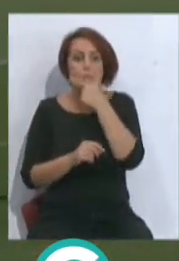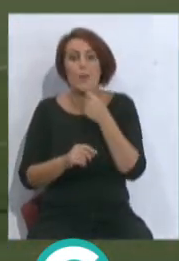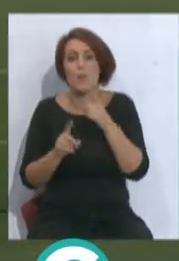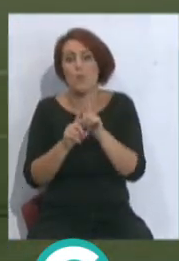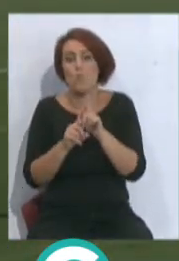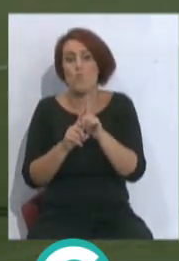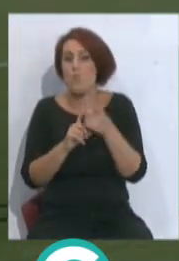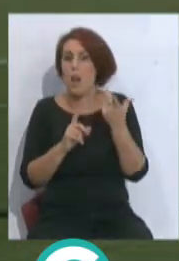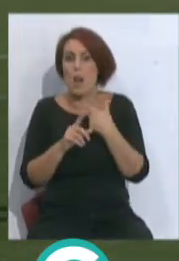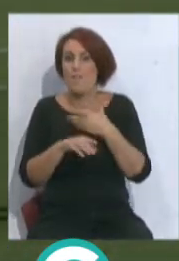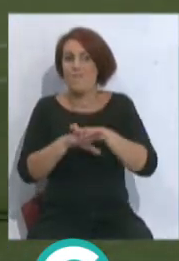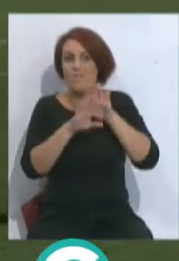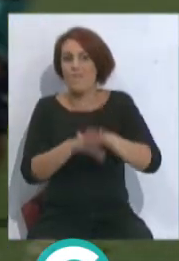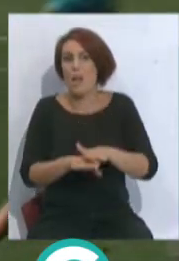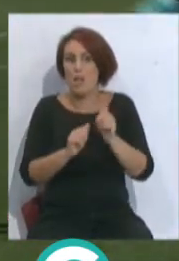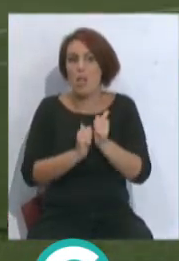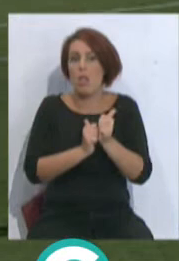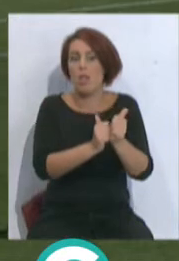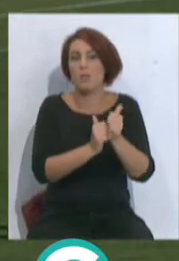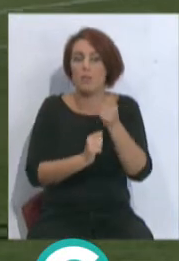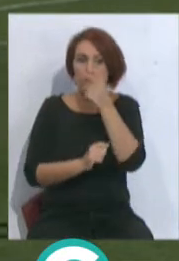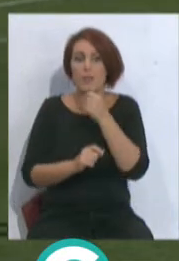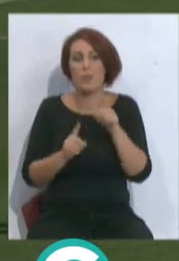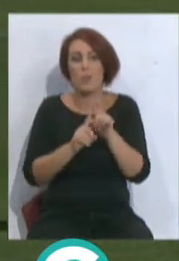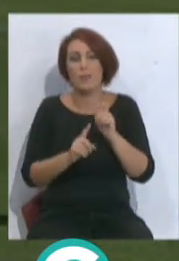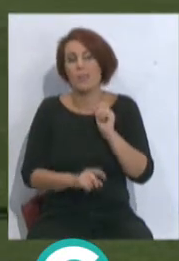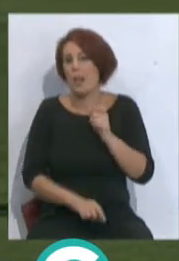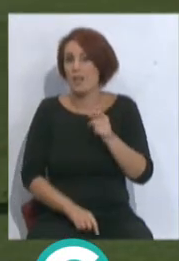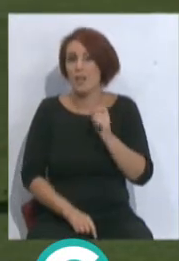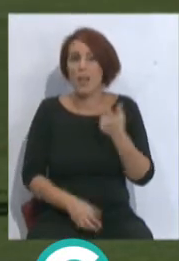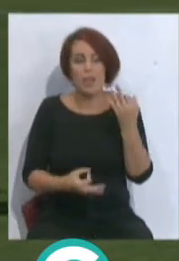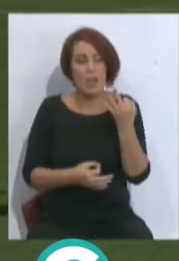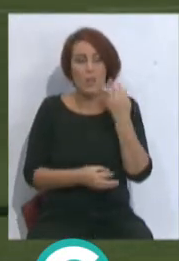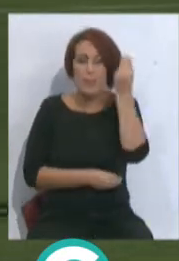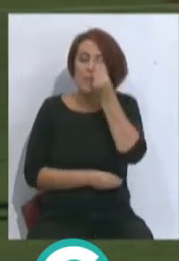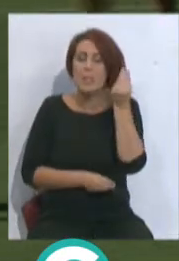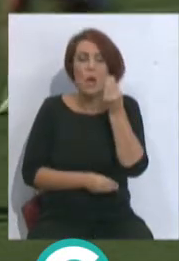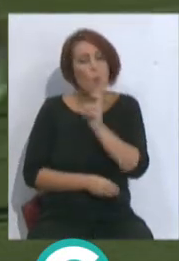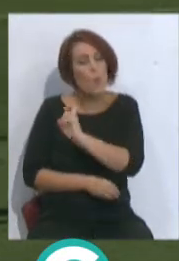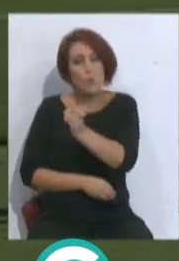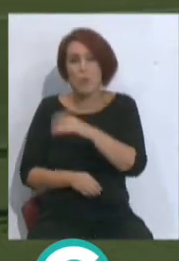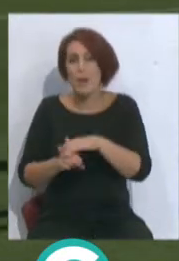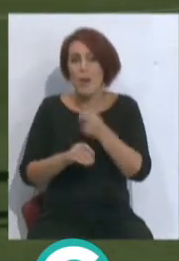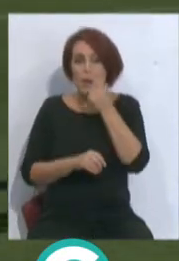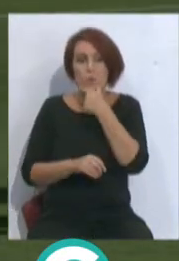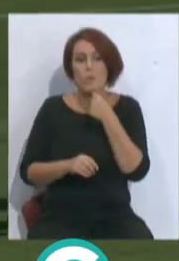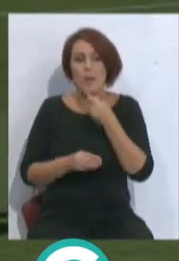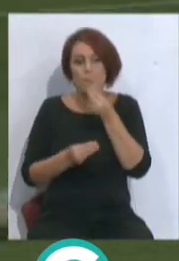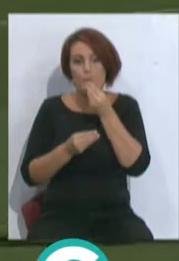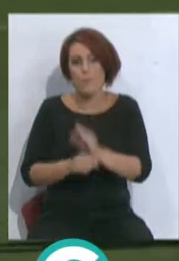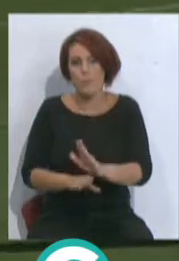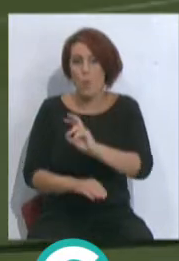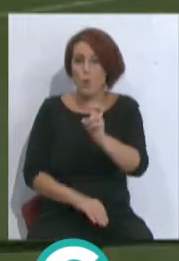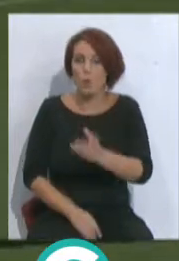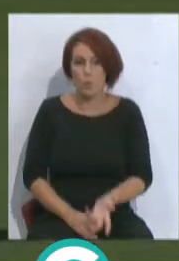Mari viene sucediendo habitualmente y habría que tener pensado un plan B para sustituir a ese jugador. Yo